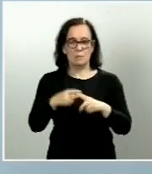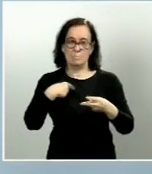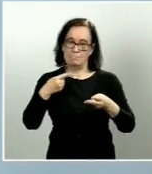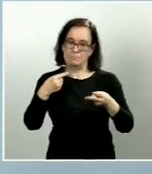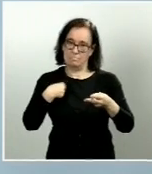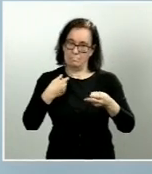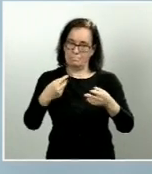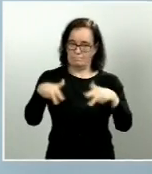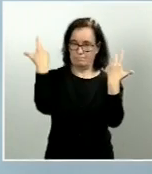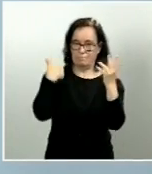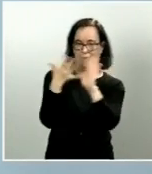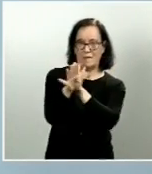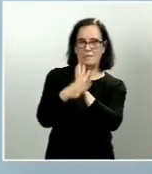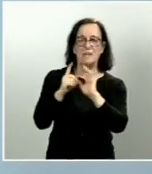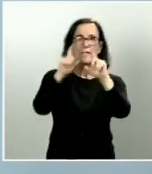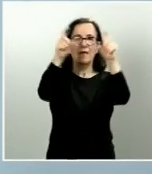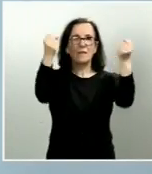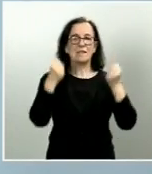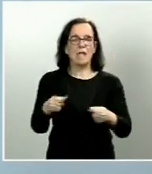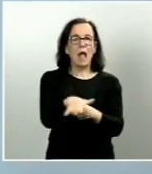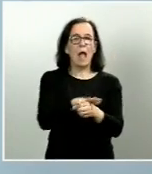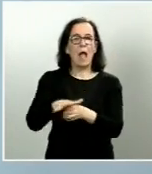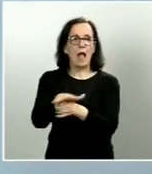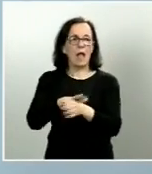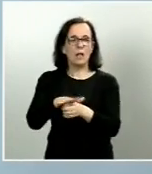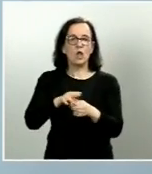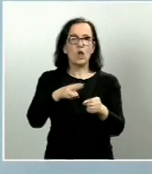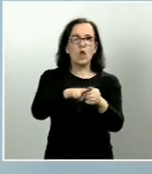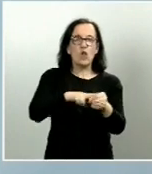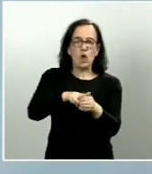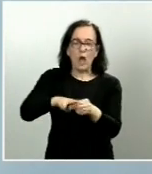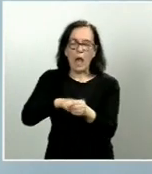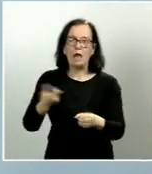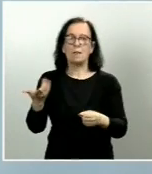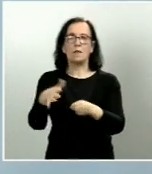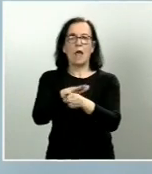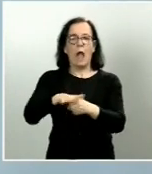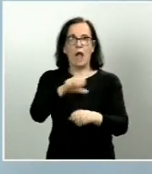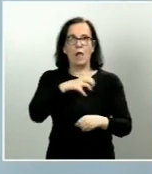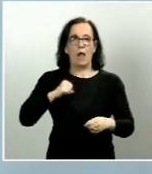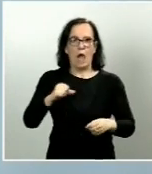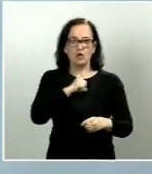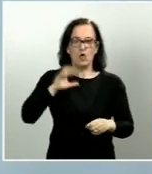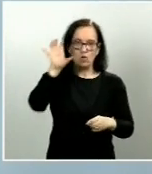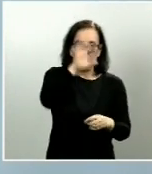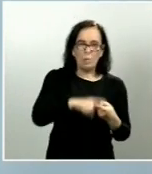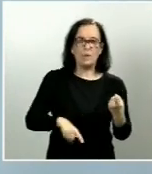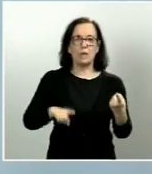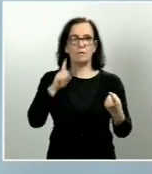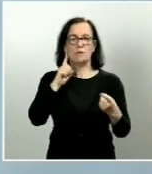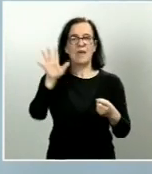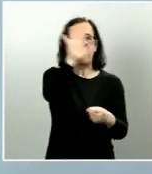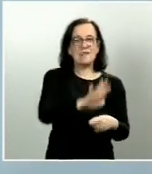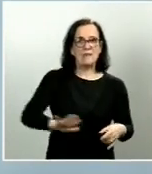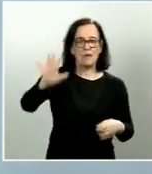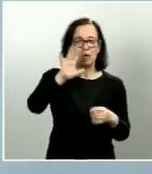Estamos hablando de instituciones del ámbito local, del ámbito autonómico, del ámbito estatal. En fin